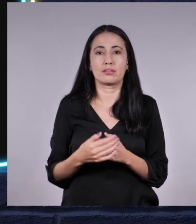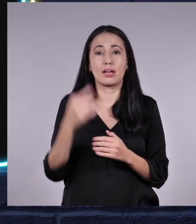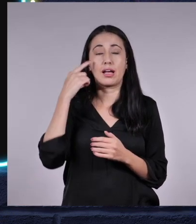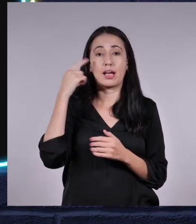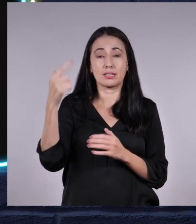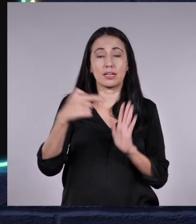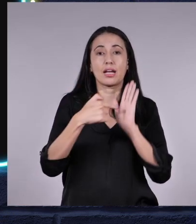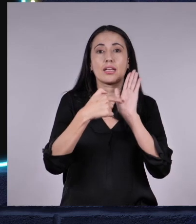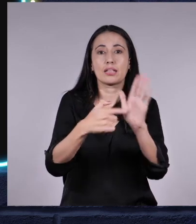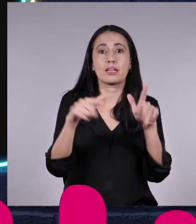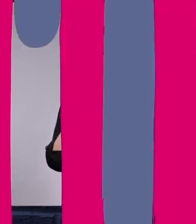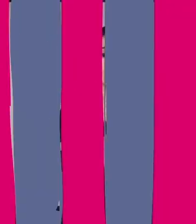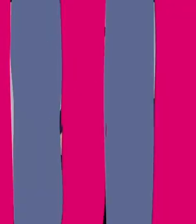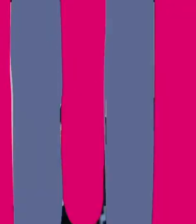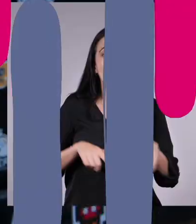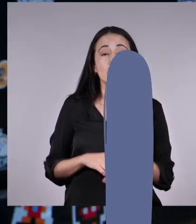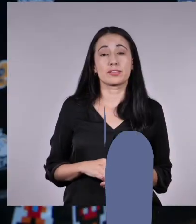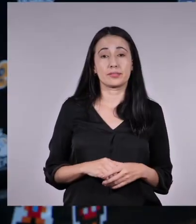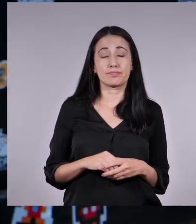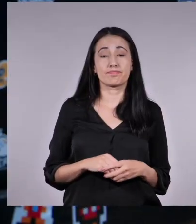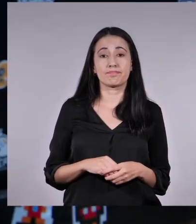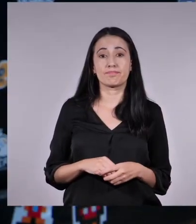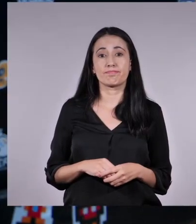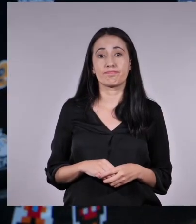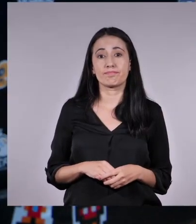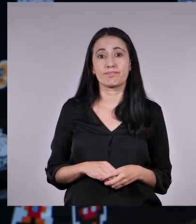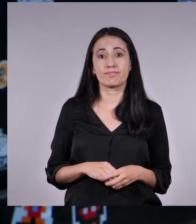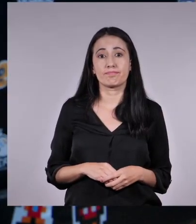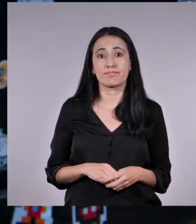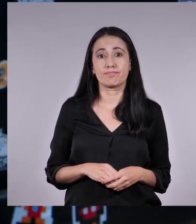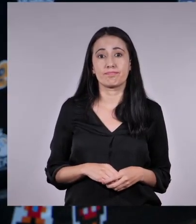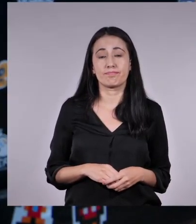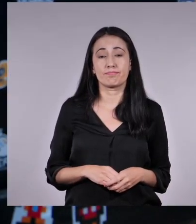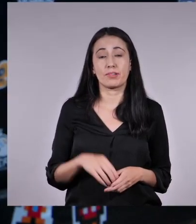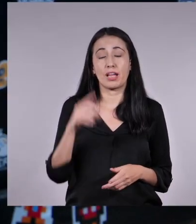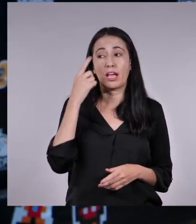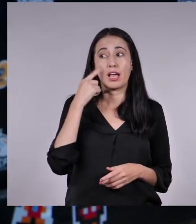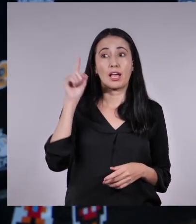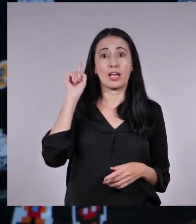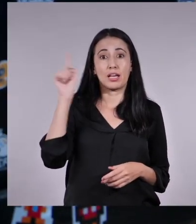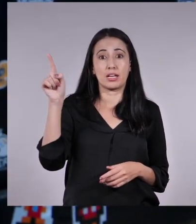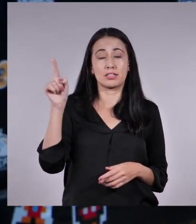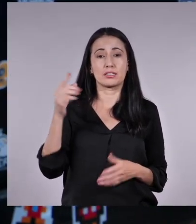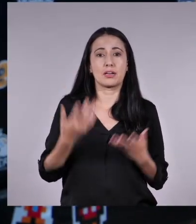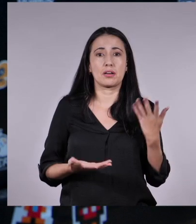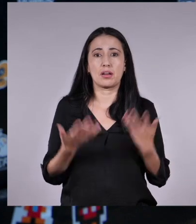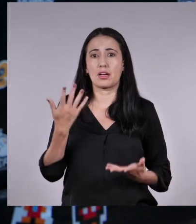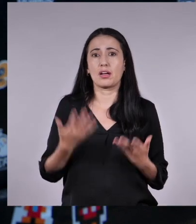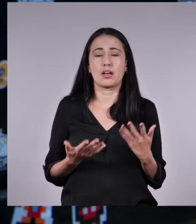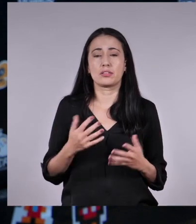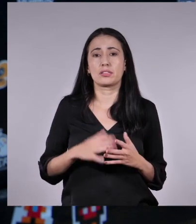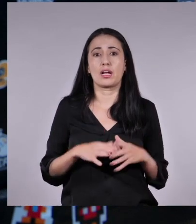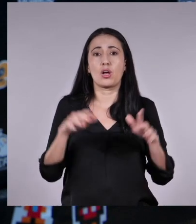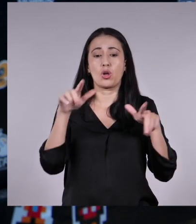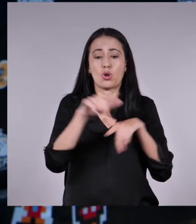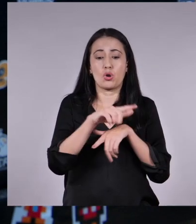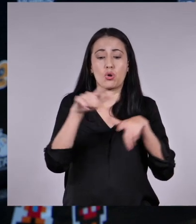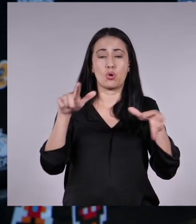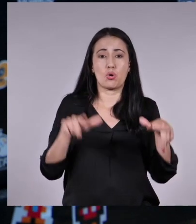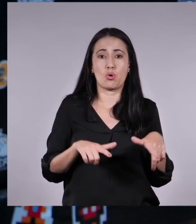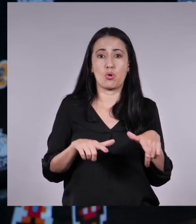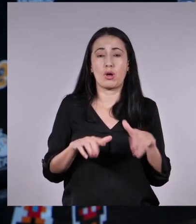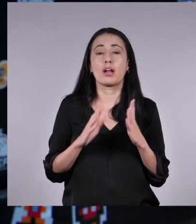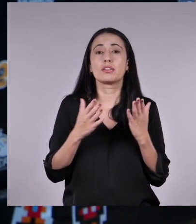justo entre España y Francia. Único por sus impresionantes e imponentes... Ella creció cerca de una zona sagrada para los